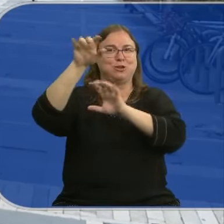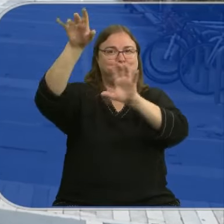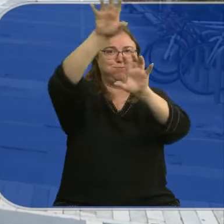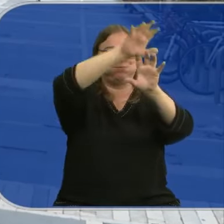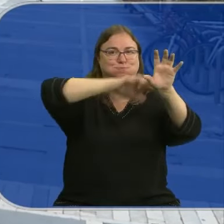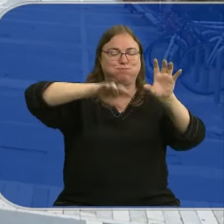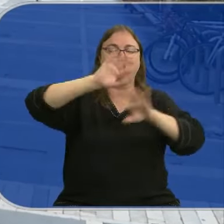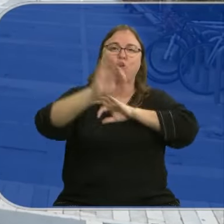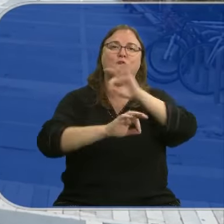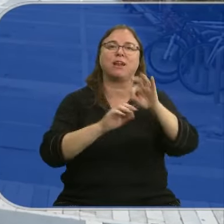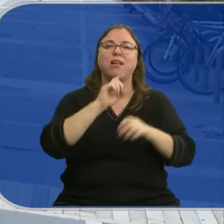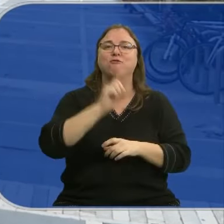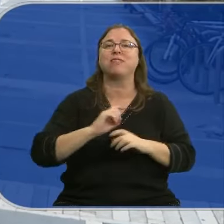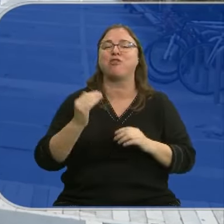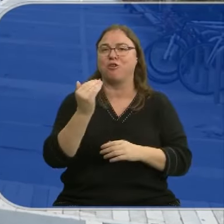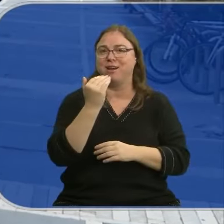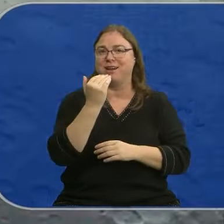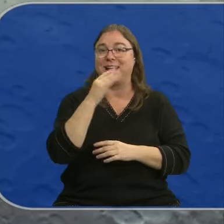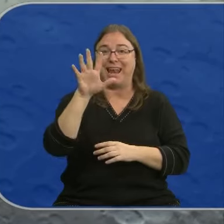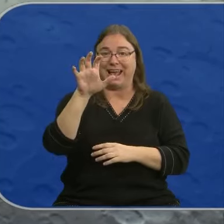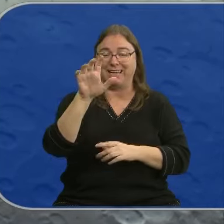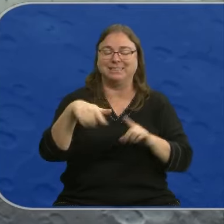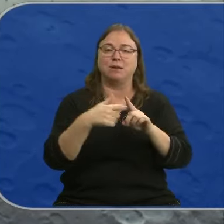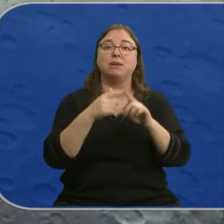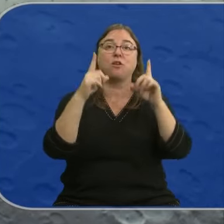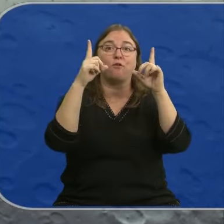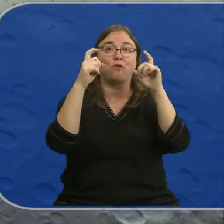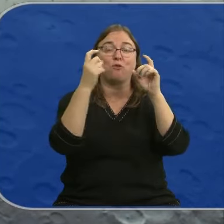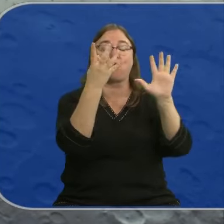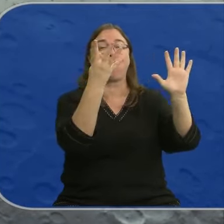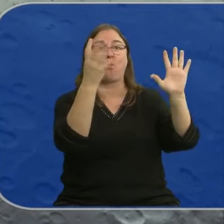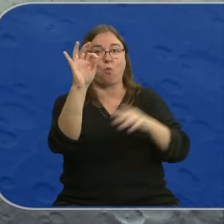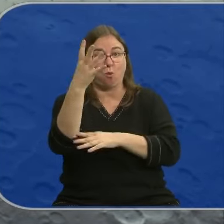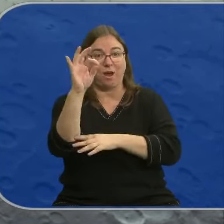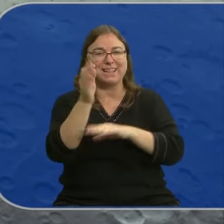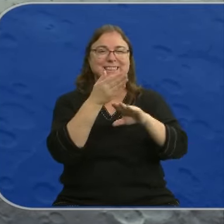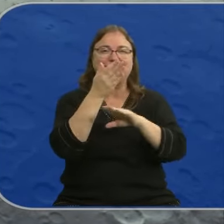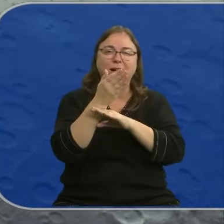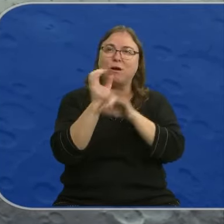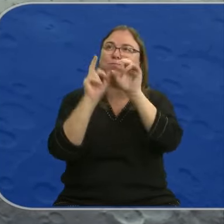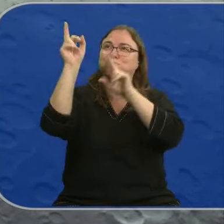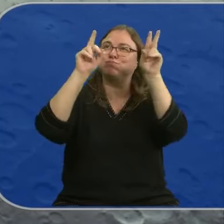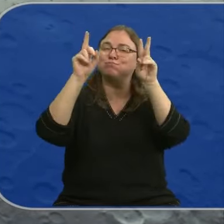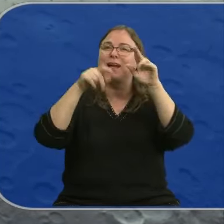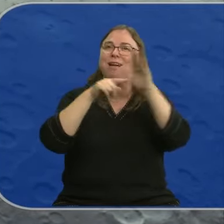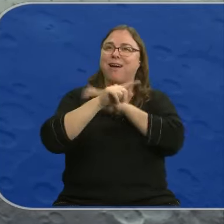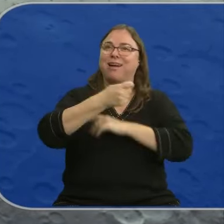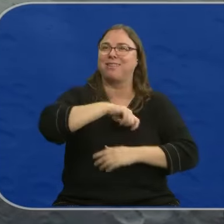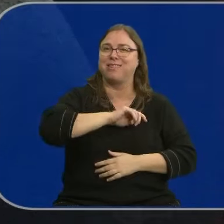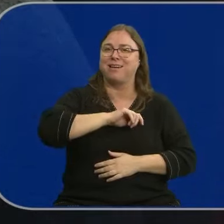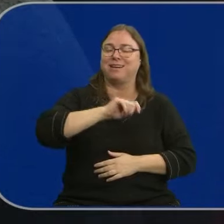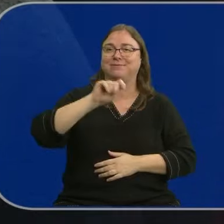organizado la Fundación La Caixa a través de la exposición de 40 fotografías obtenidas en diversas misiones de las principales agencias